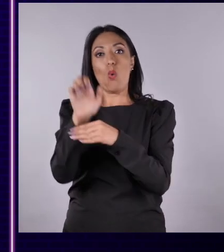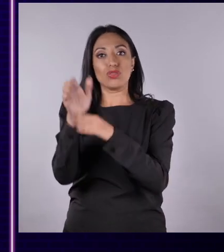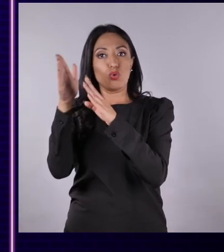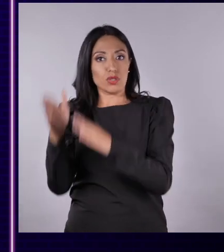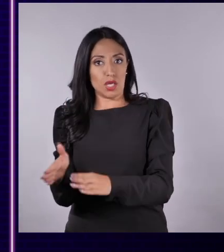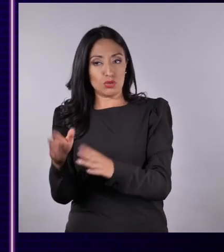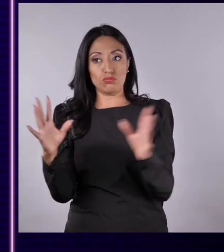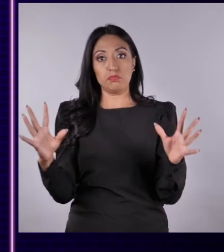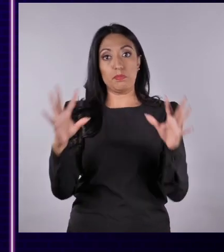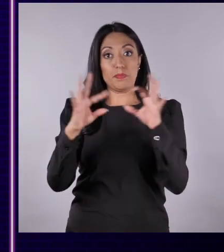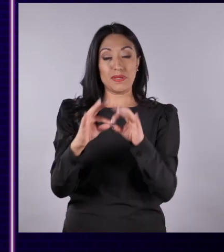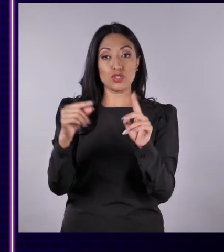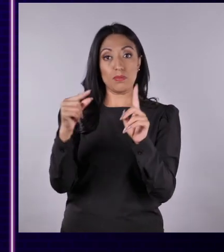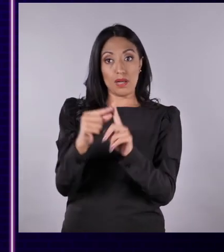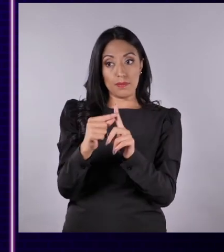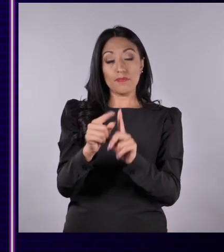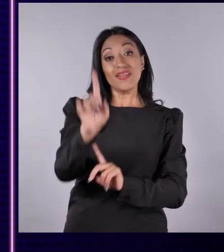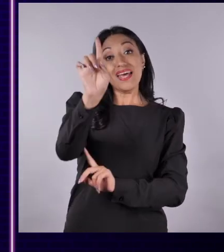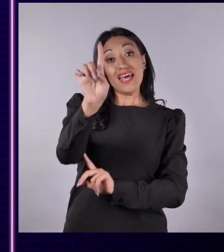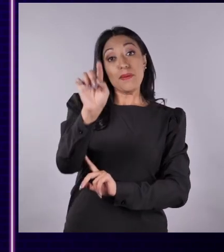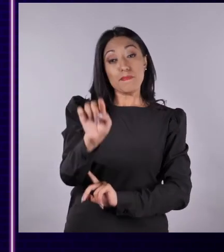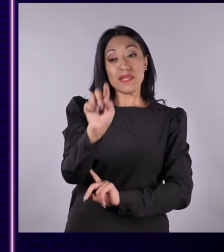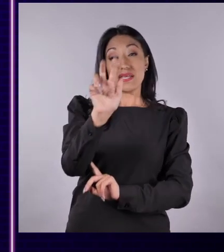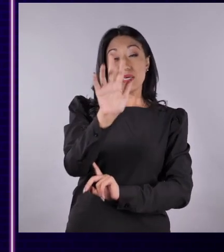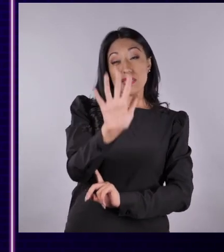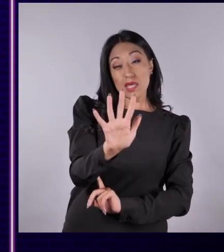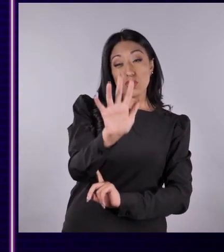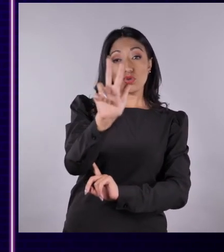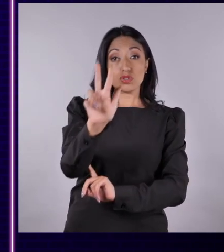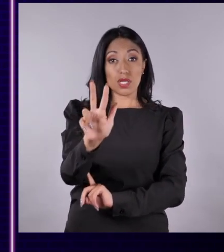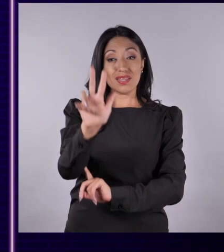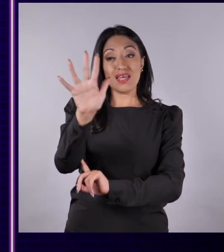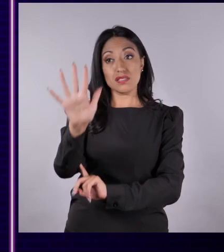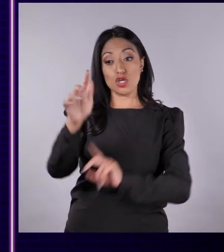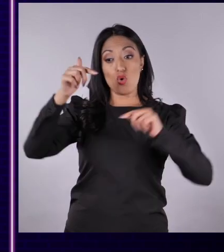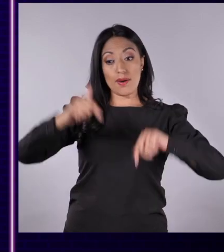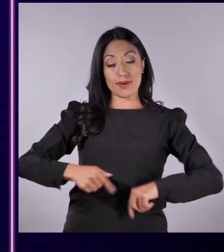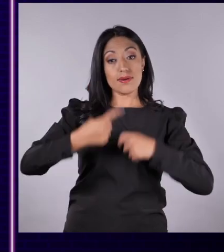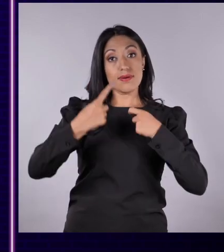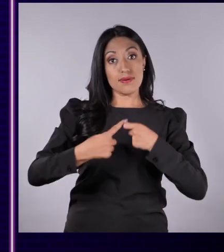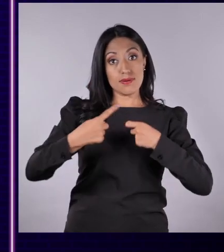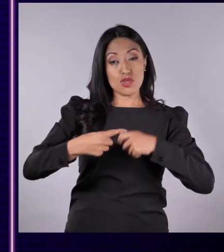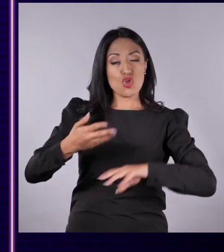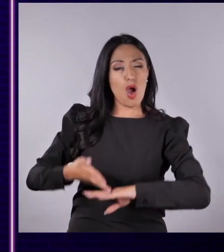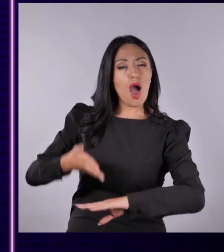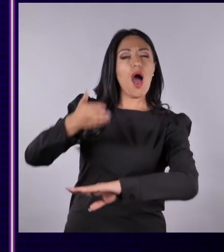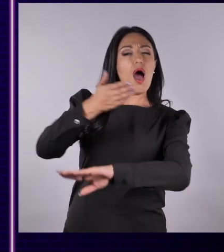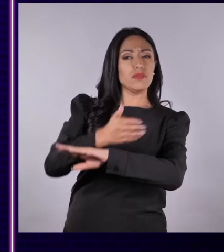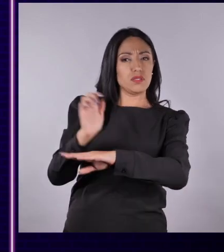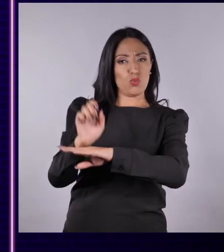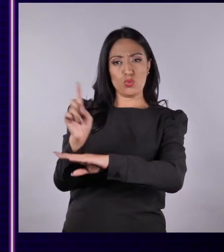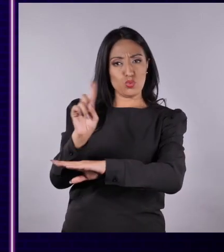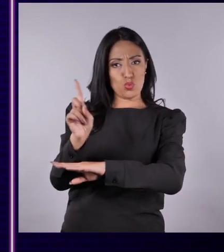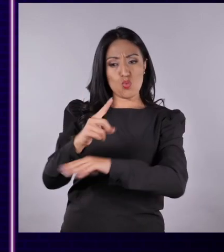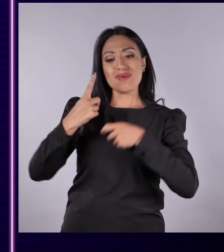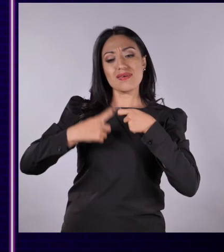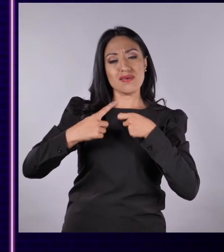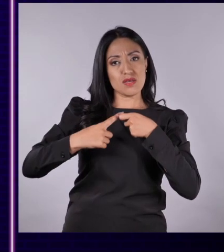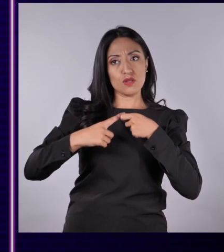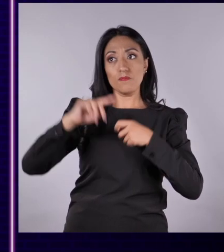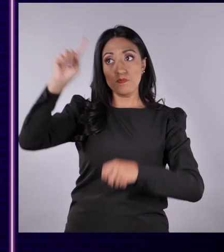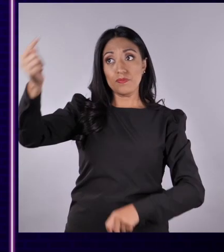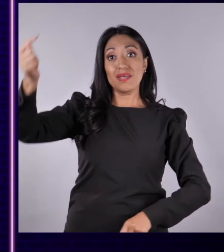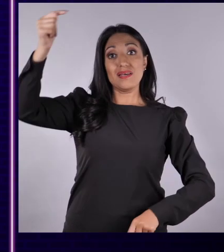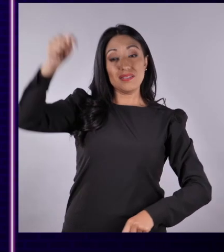referirse a nuestro país. Para 1535, año en que se fundó el reino de Quito, y antes de que se llamara Ecuador,